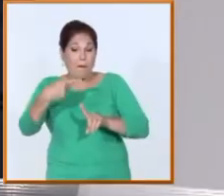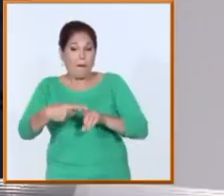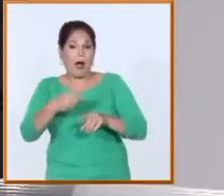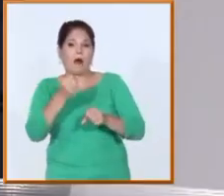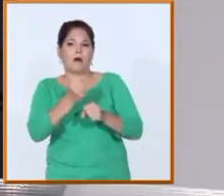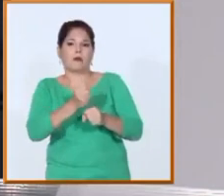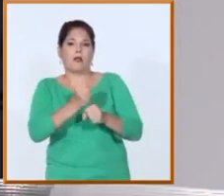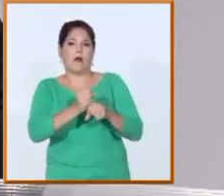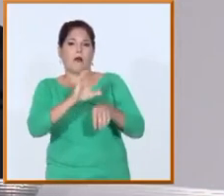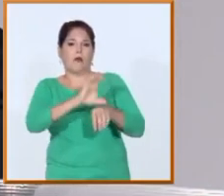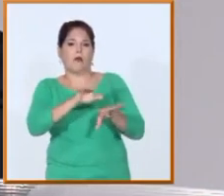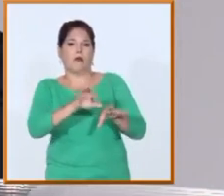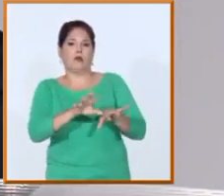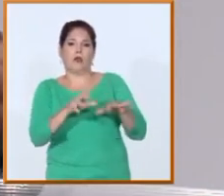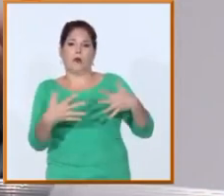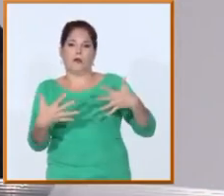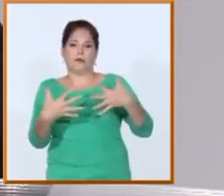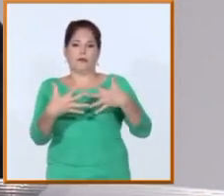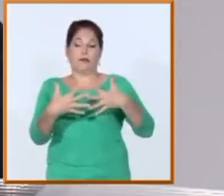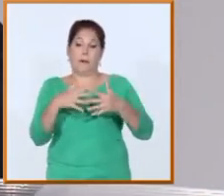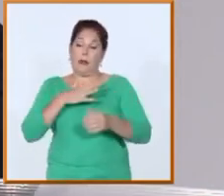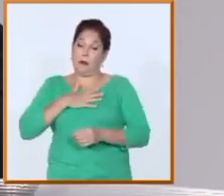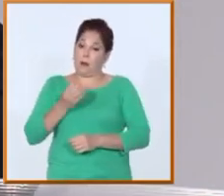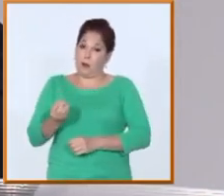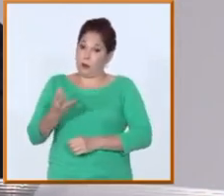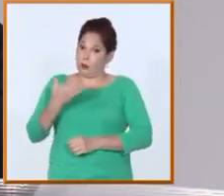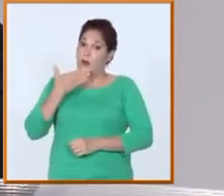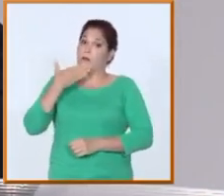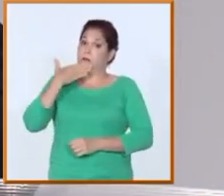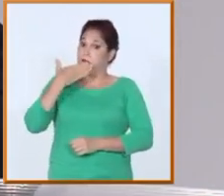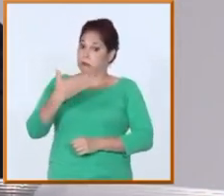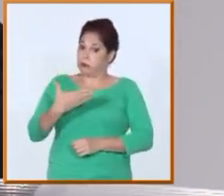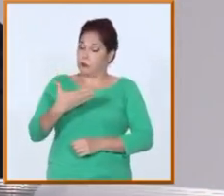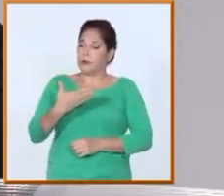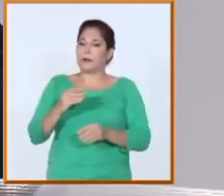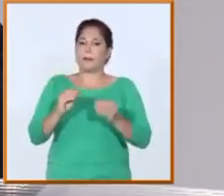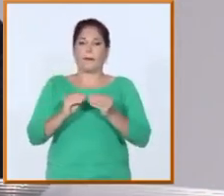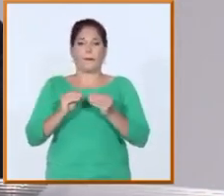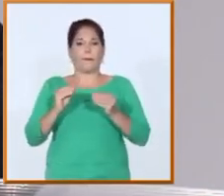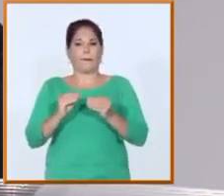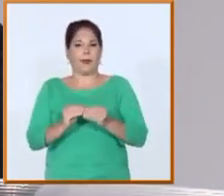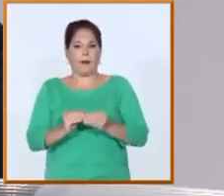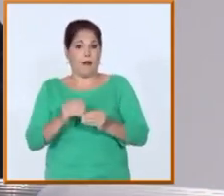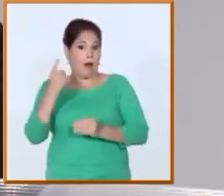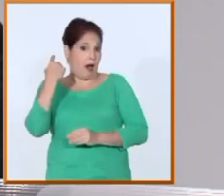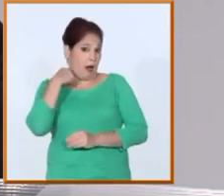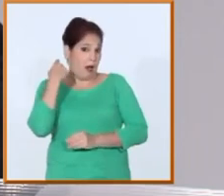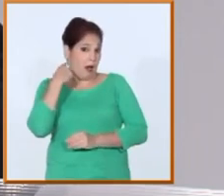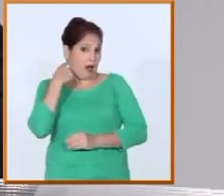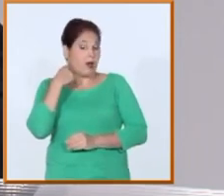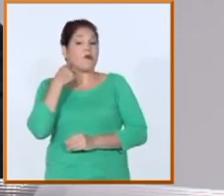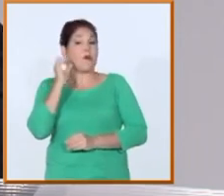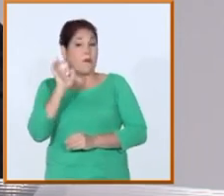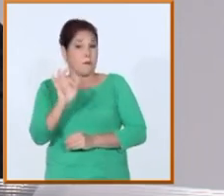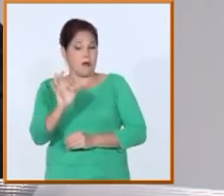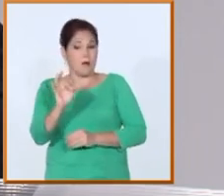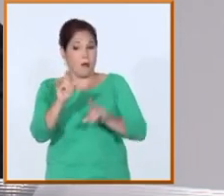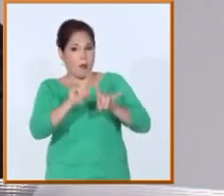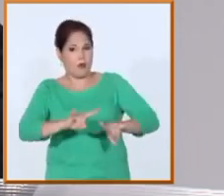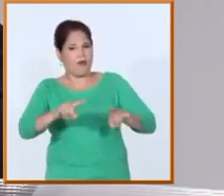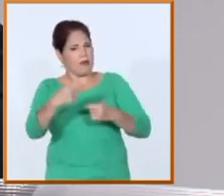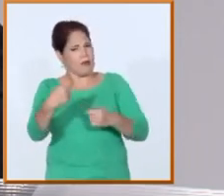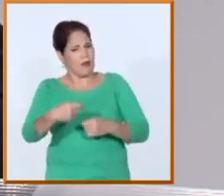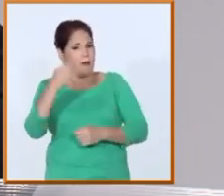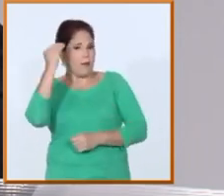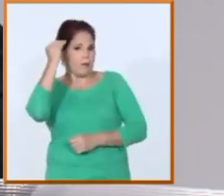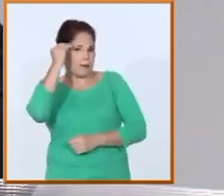Efectivamente. Yo creo que esa es una gran oportunidad y que además está vinculada desde los primeros años de revolución a la formación universitaria, en la